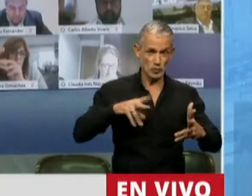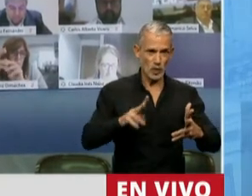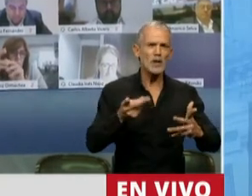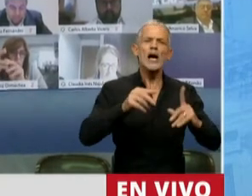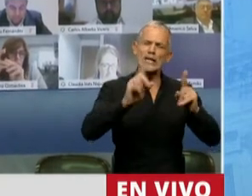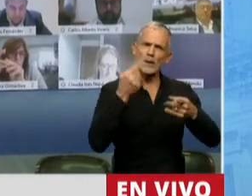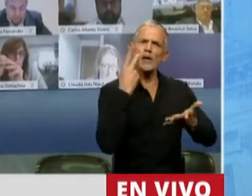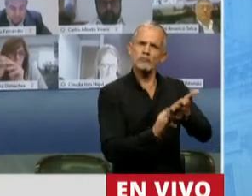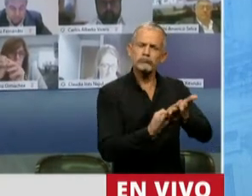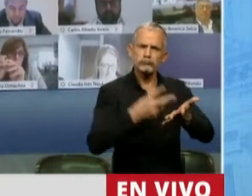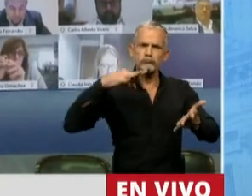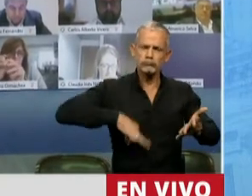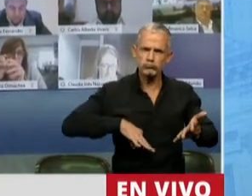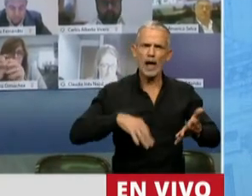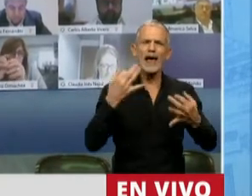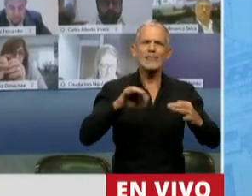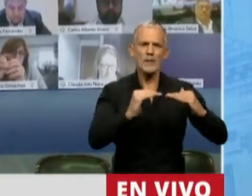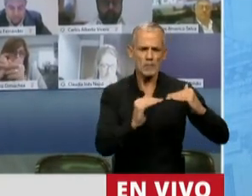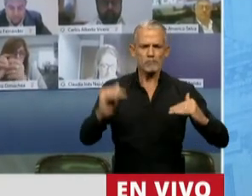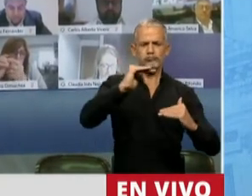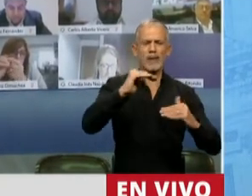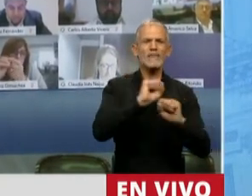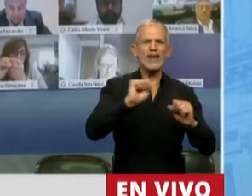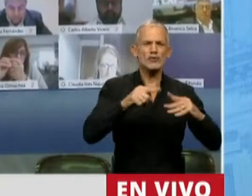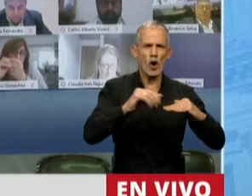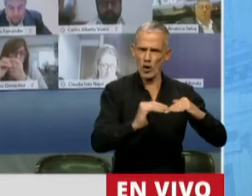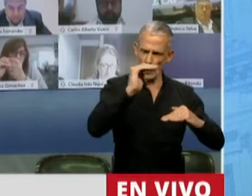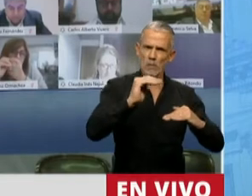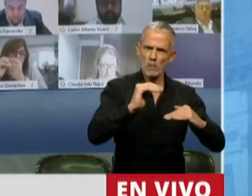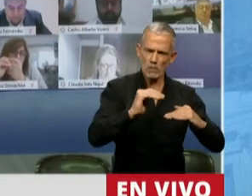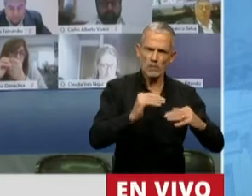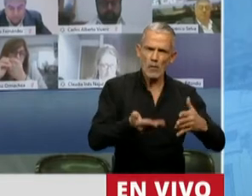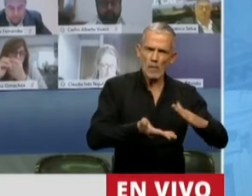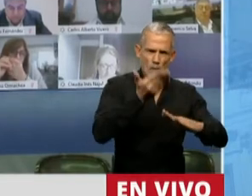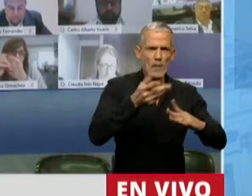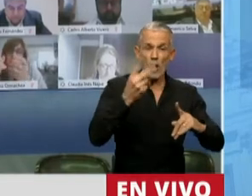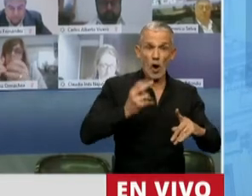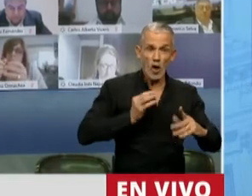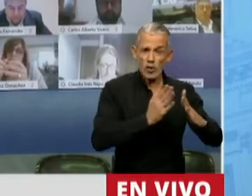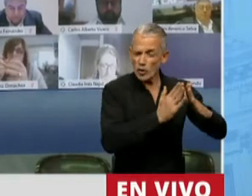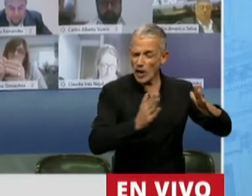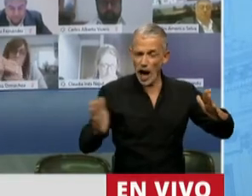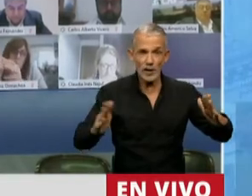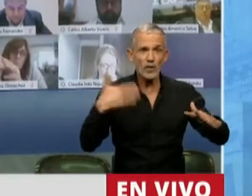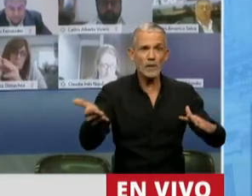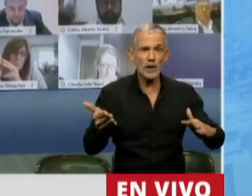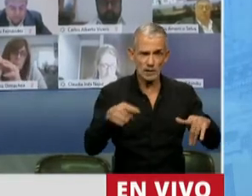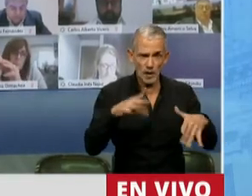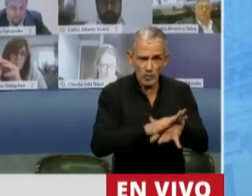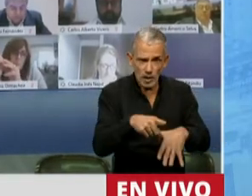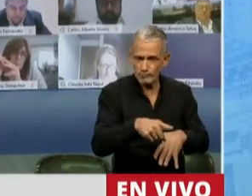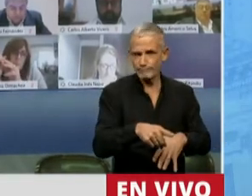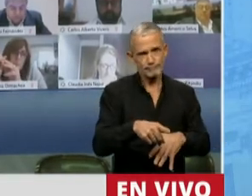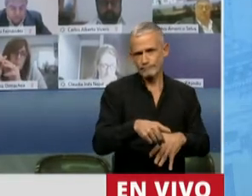le reconocía un salario que iba a estar por encima de la inflación. Cosas que hoy, dos años y meses después, no está pasando.